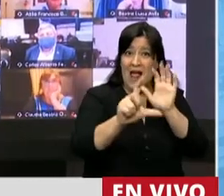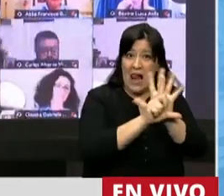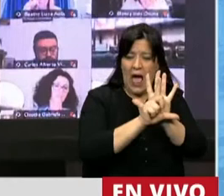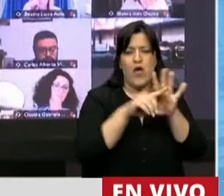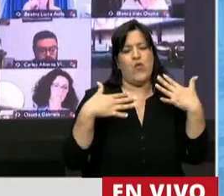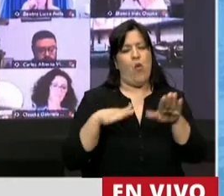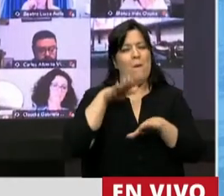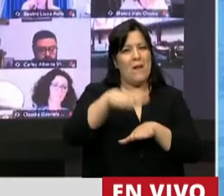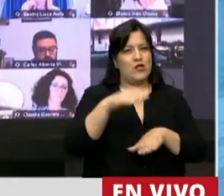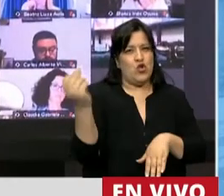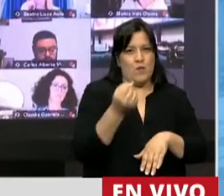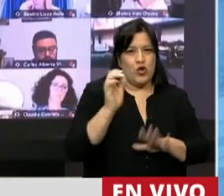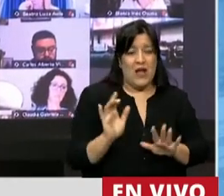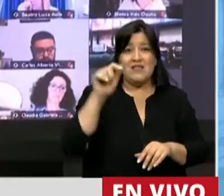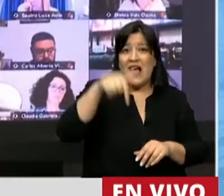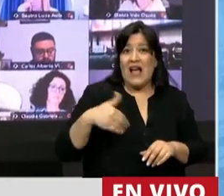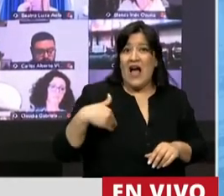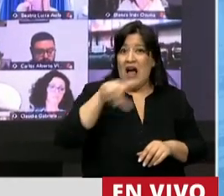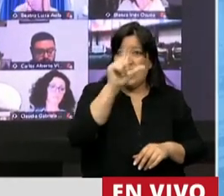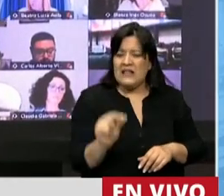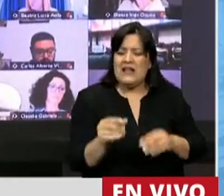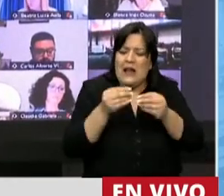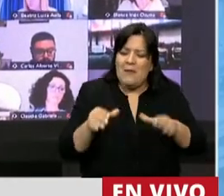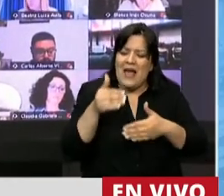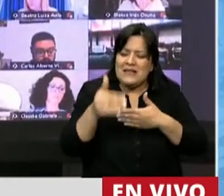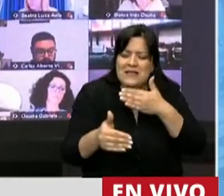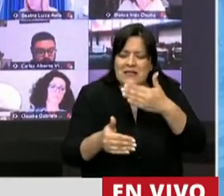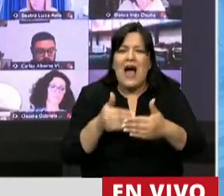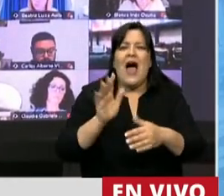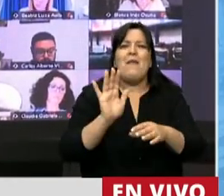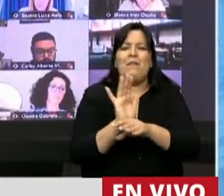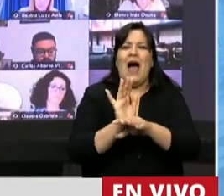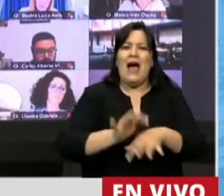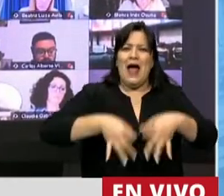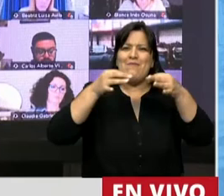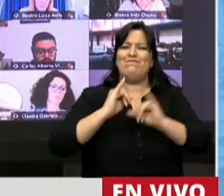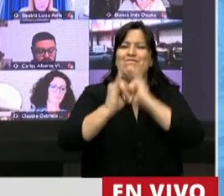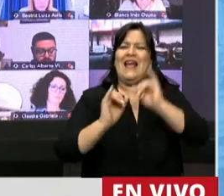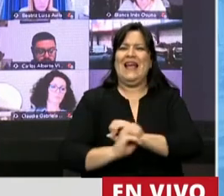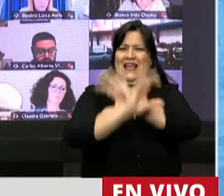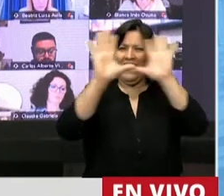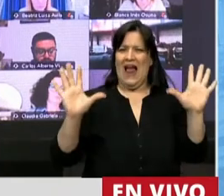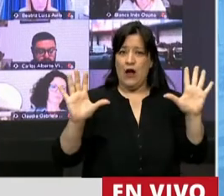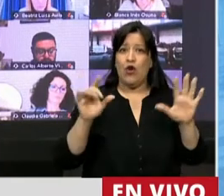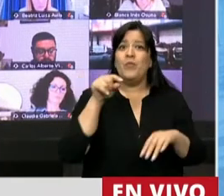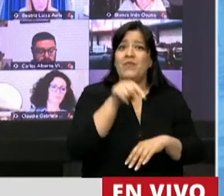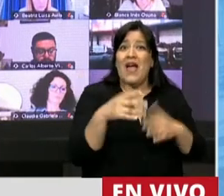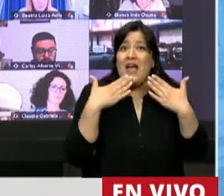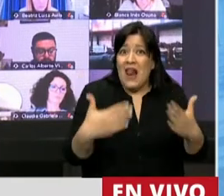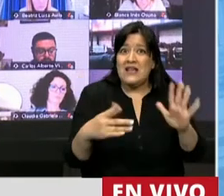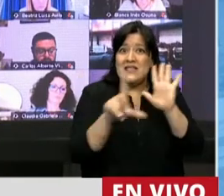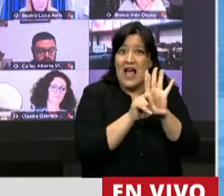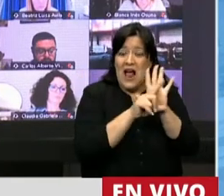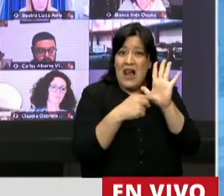En Argentina estamos empezando a llamar las cosas por su nombre. Y a partir de la sanción de esta ley,